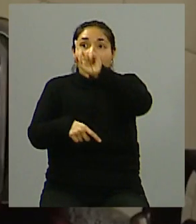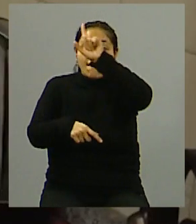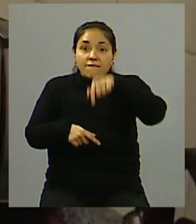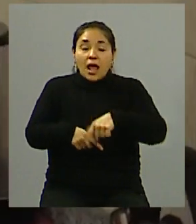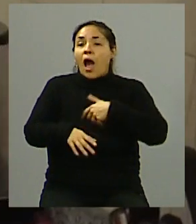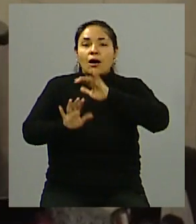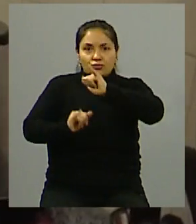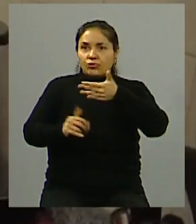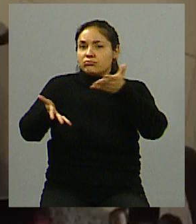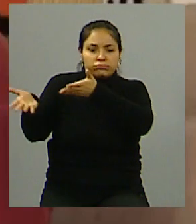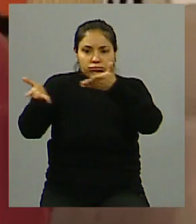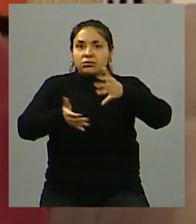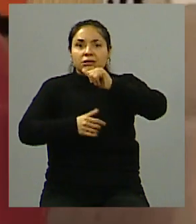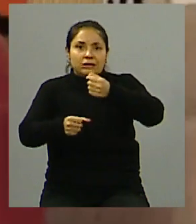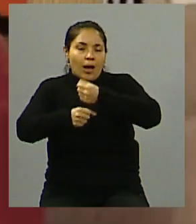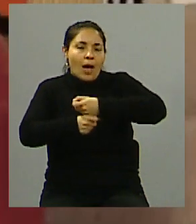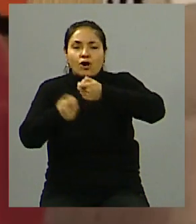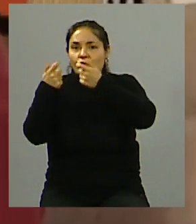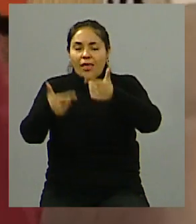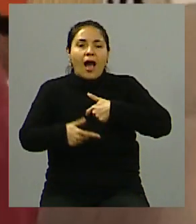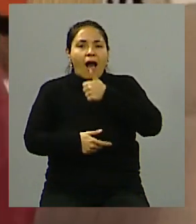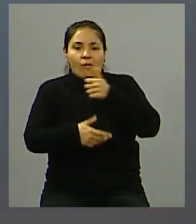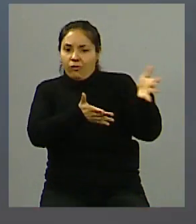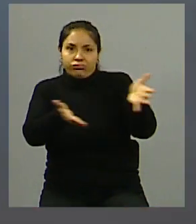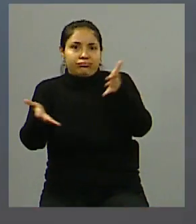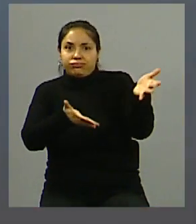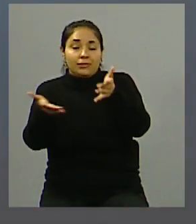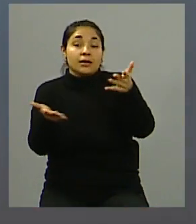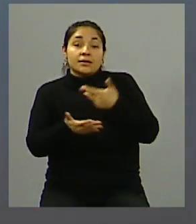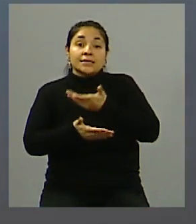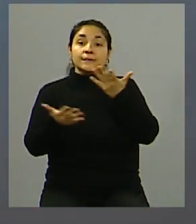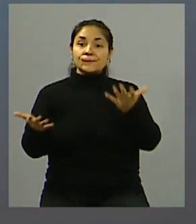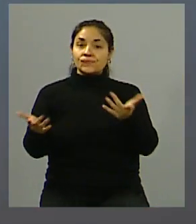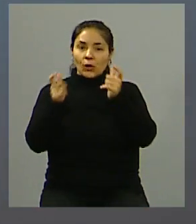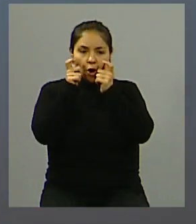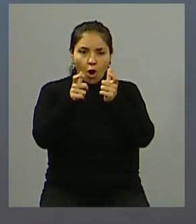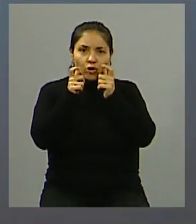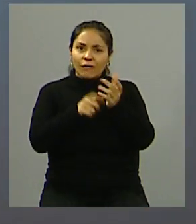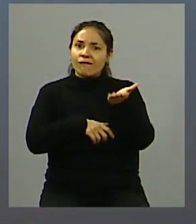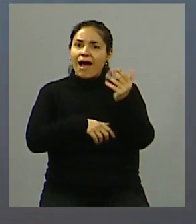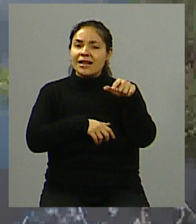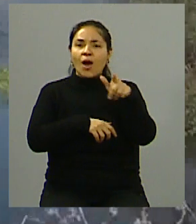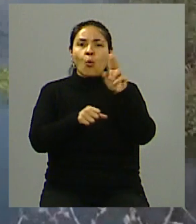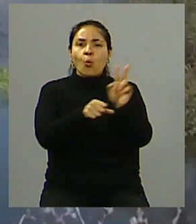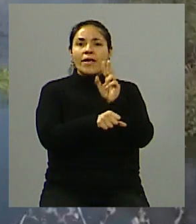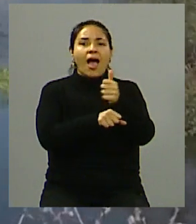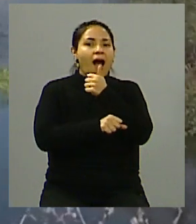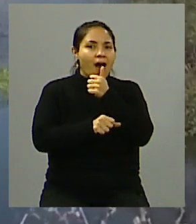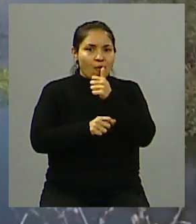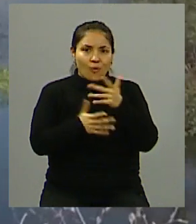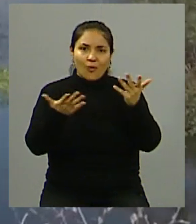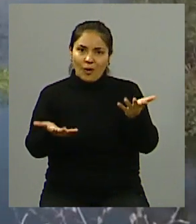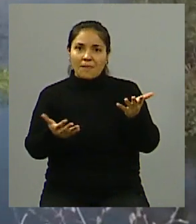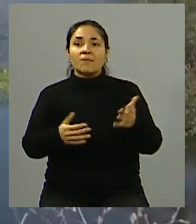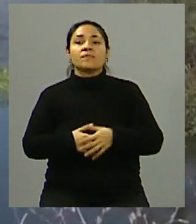compañías que dan trabajo. Bueno, y no se ha hecho énfasis en cuidar de los recursos hídricos, ¿no? Porque está